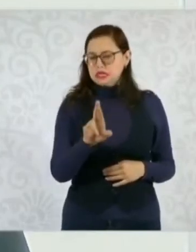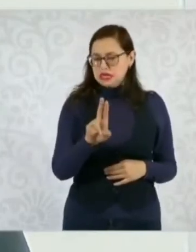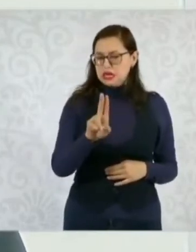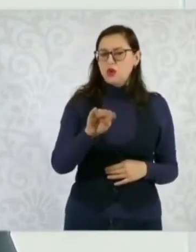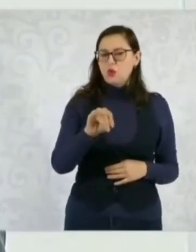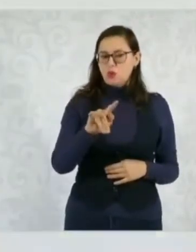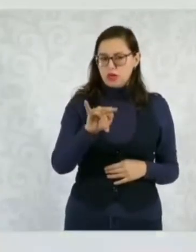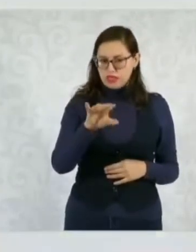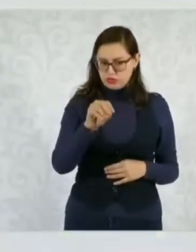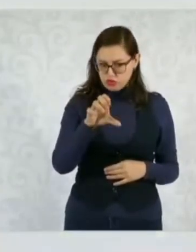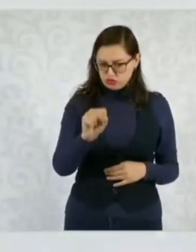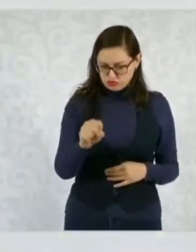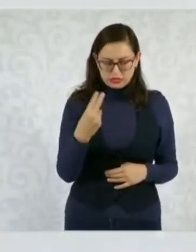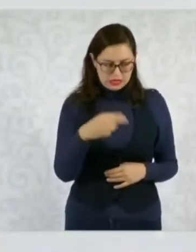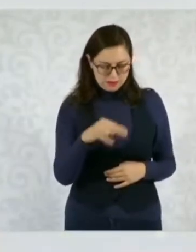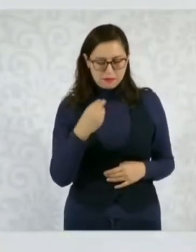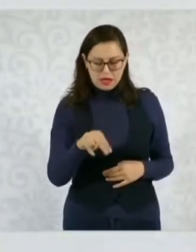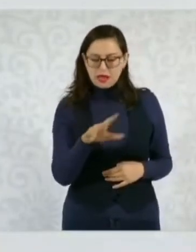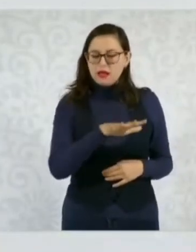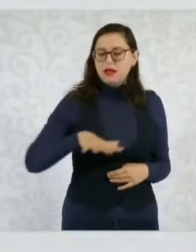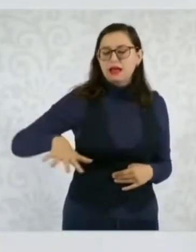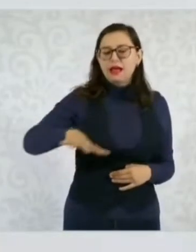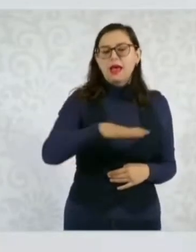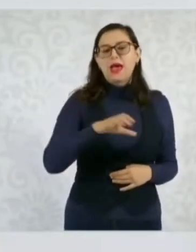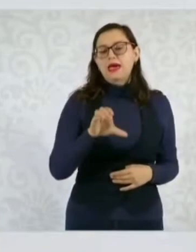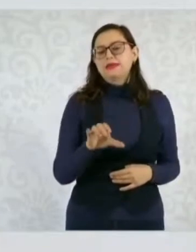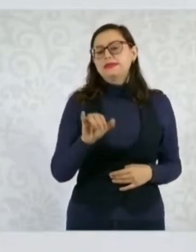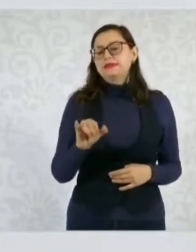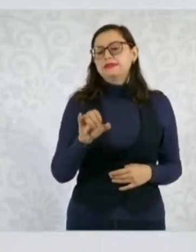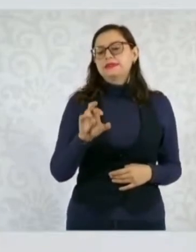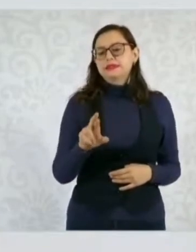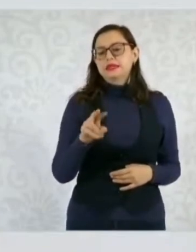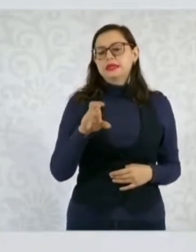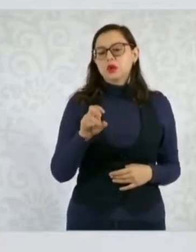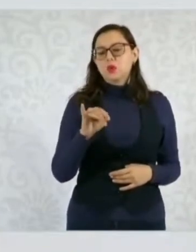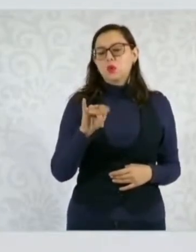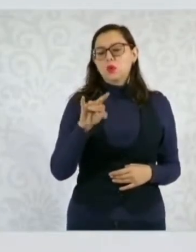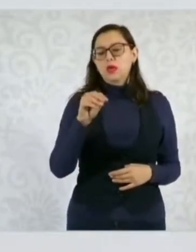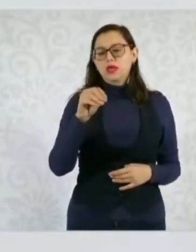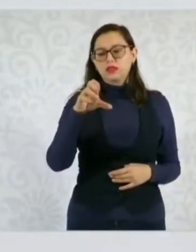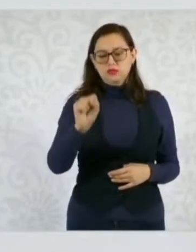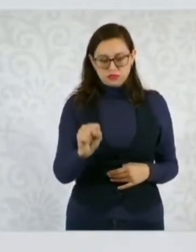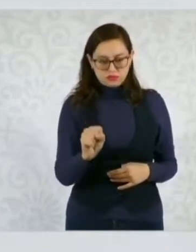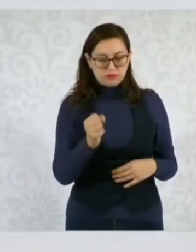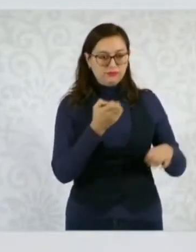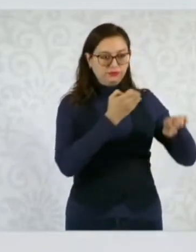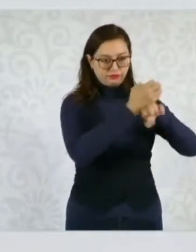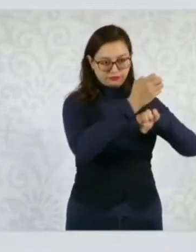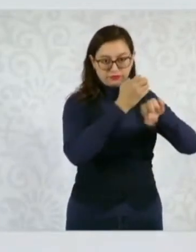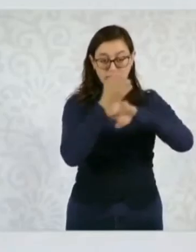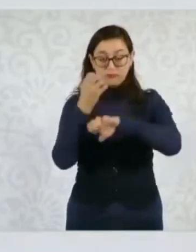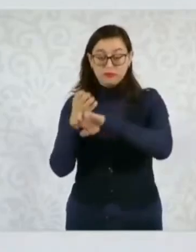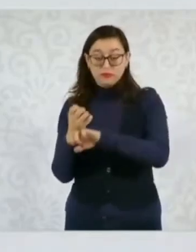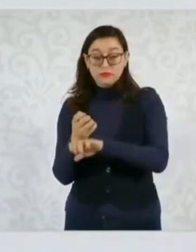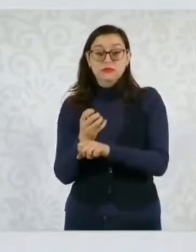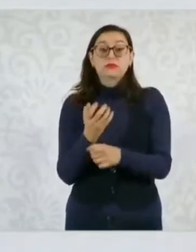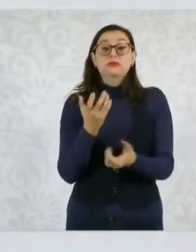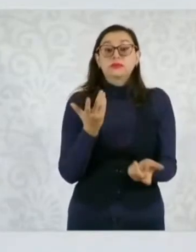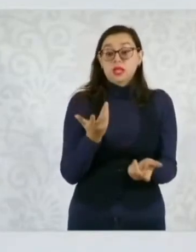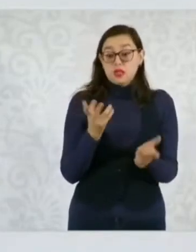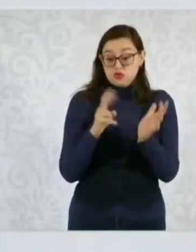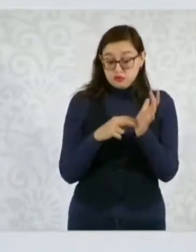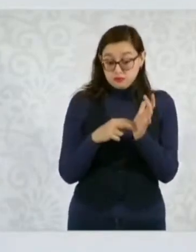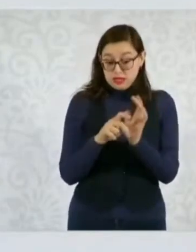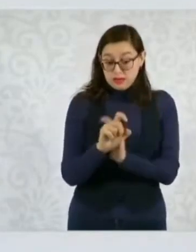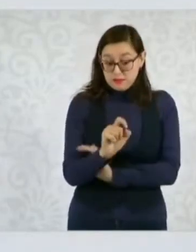que son por Estado. Es la mitad primero y la otra mitad se elige en el 27.